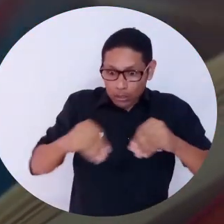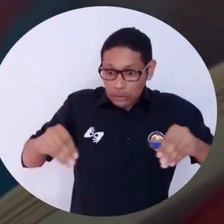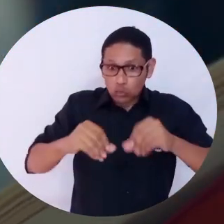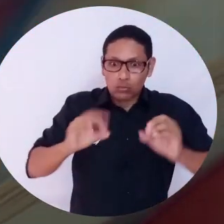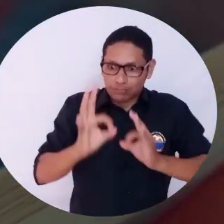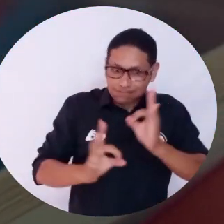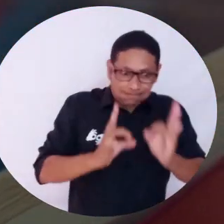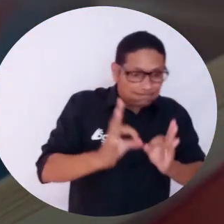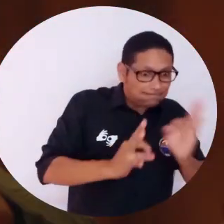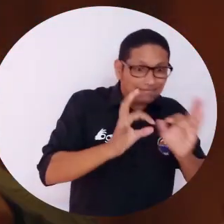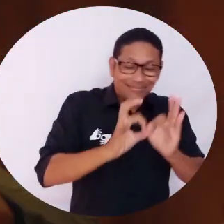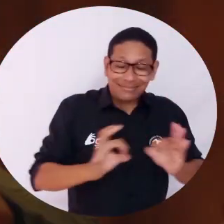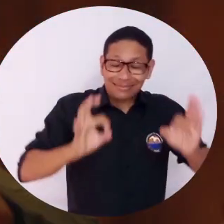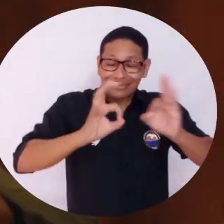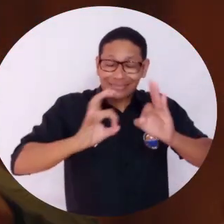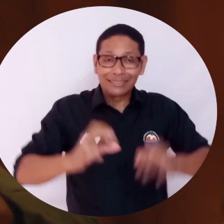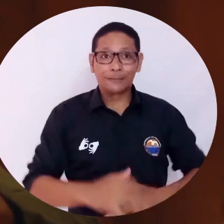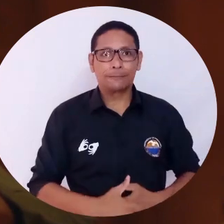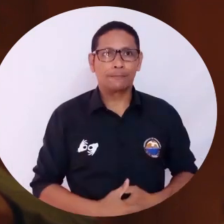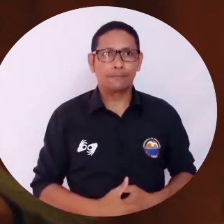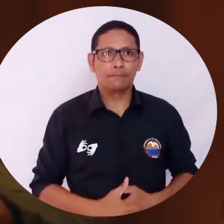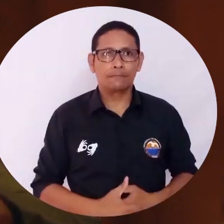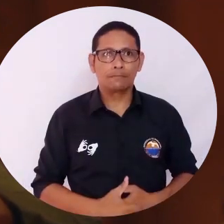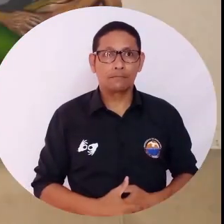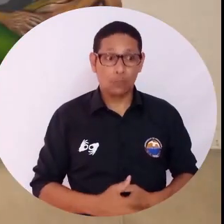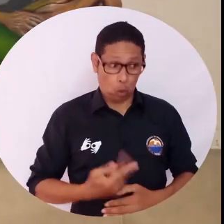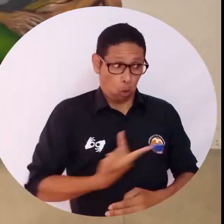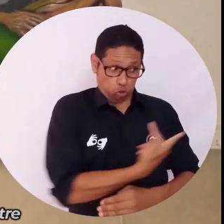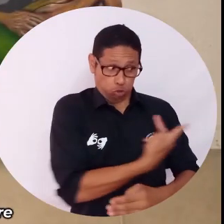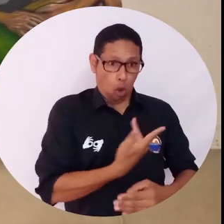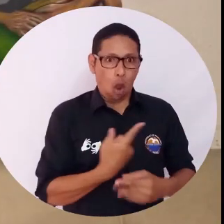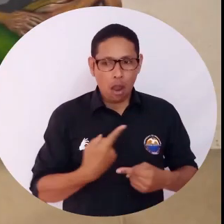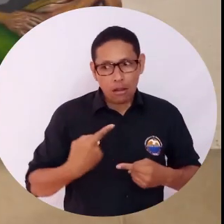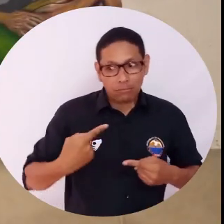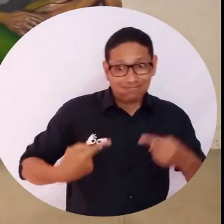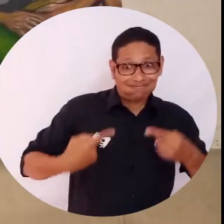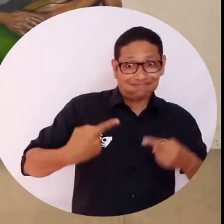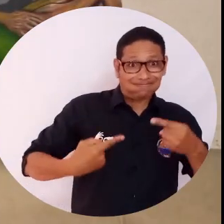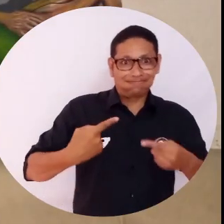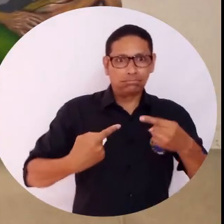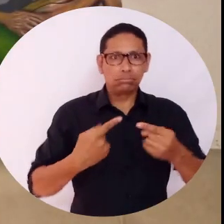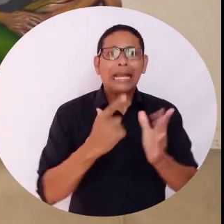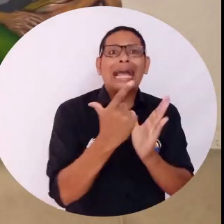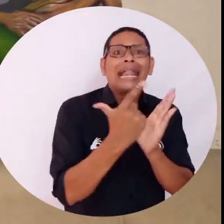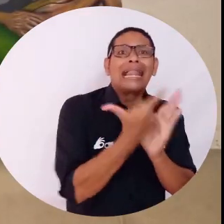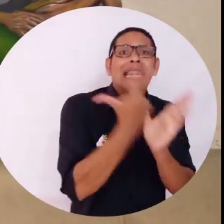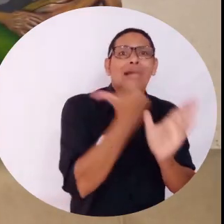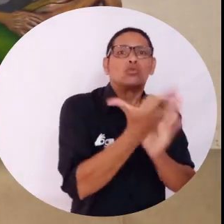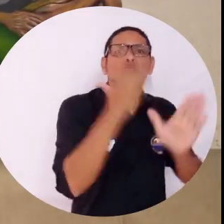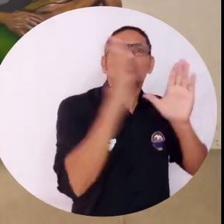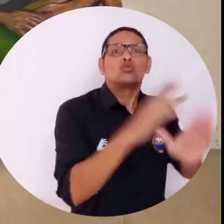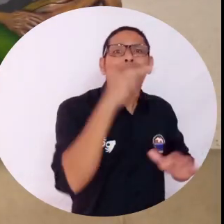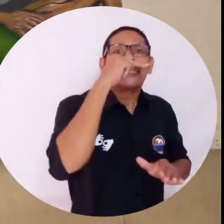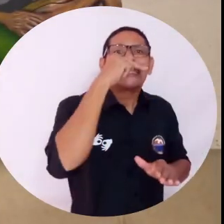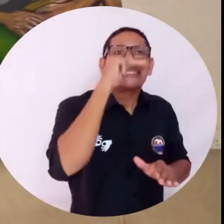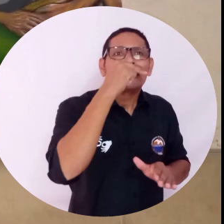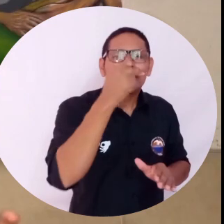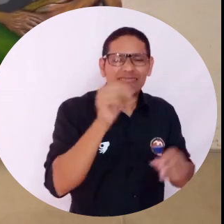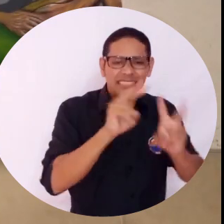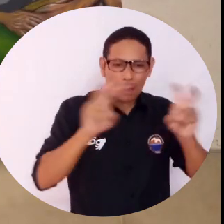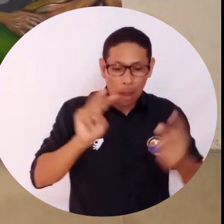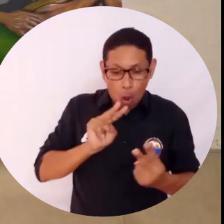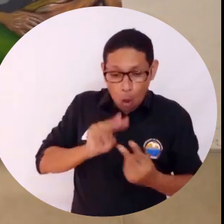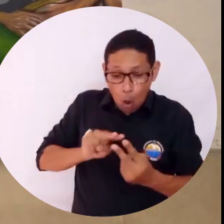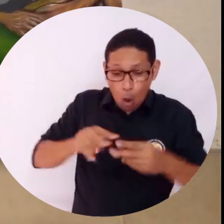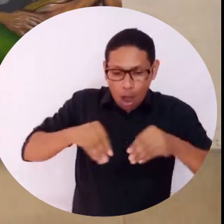importancia de proteger este recurso del ambiente. Tuvimos el gran placer de participar en un concurso con un libro para niños cuyo